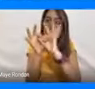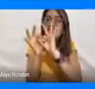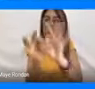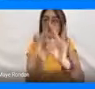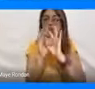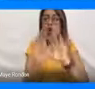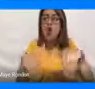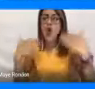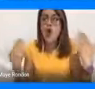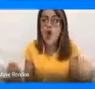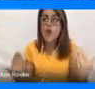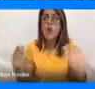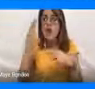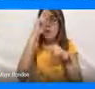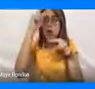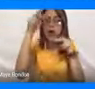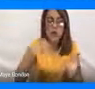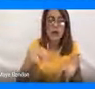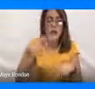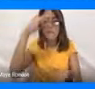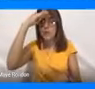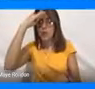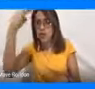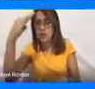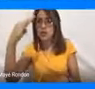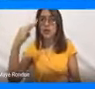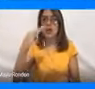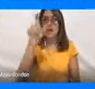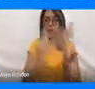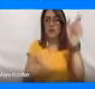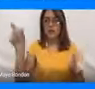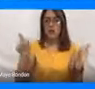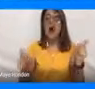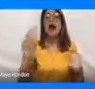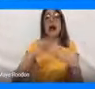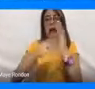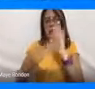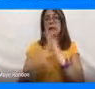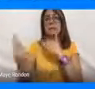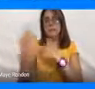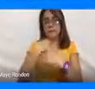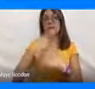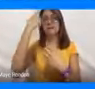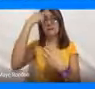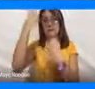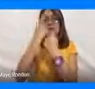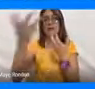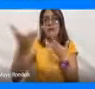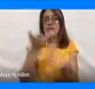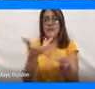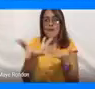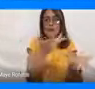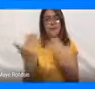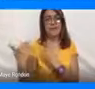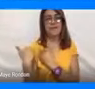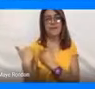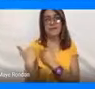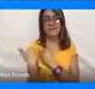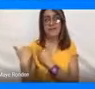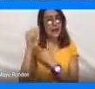entre la autoridad, la policía y la ciudadanía. Esto nos remite al principio de corresponsabilidad, ¿cierto?